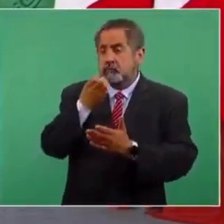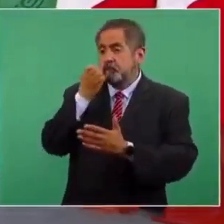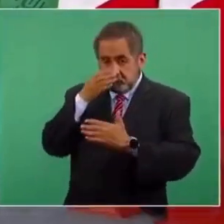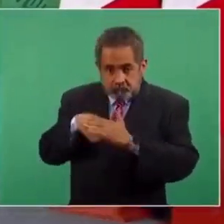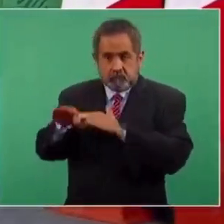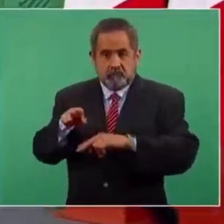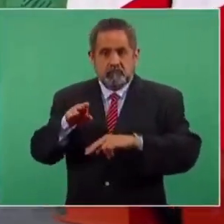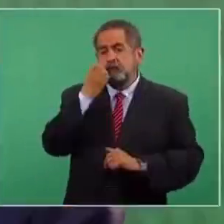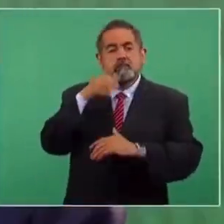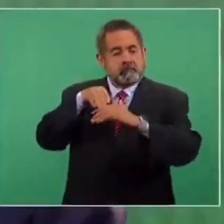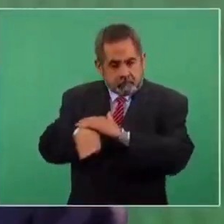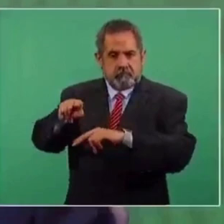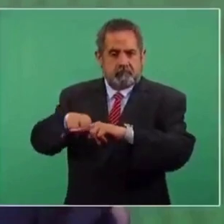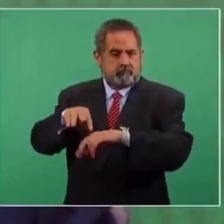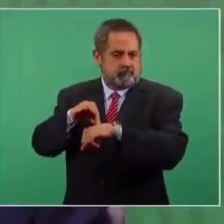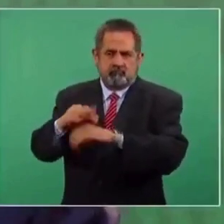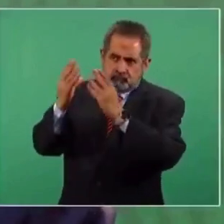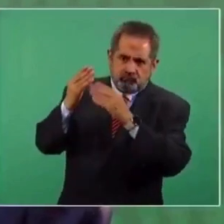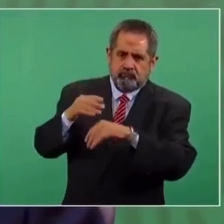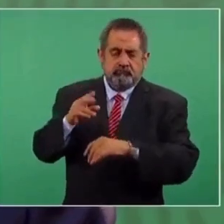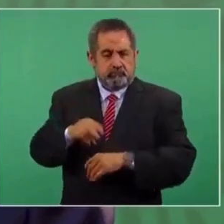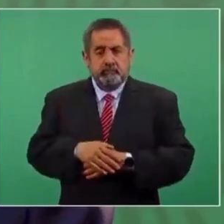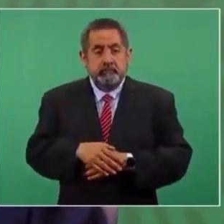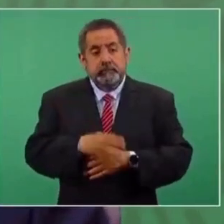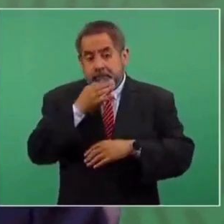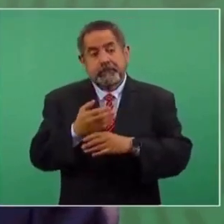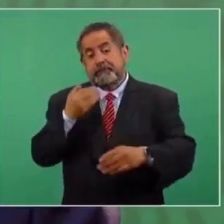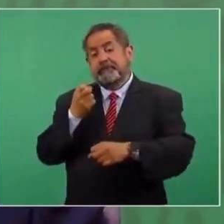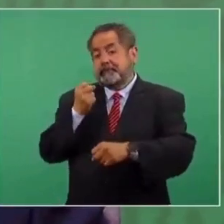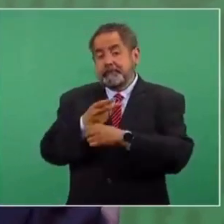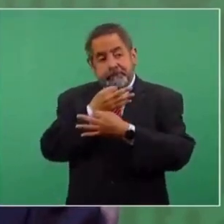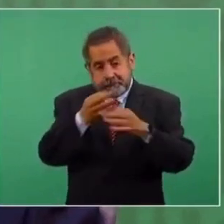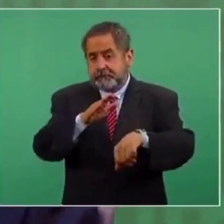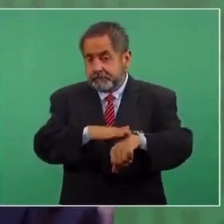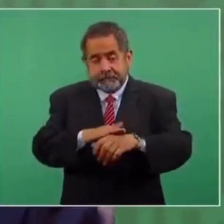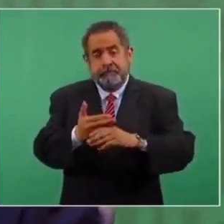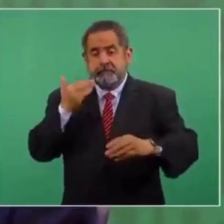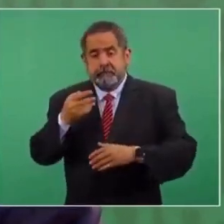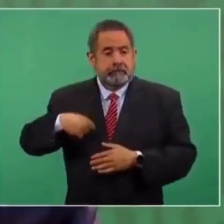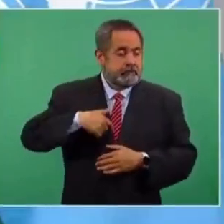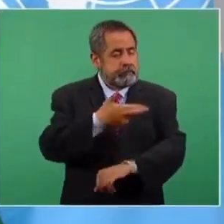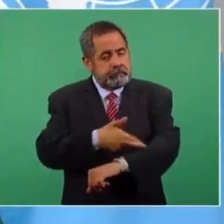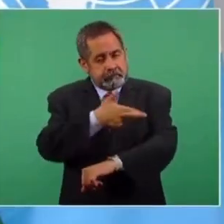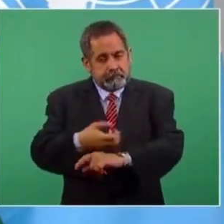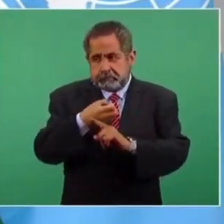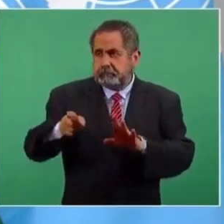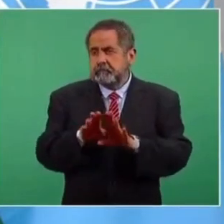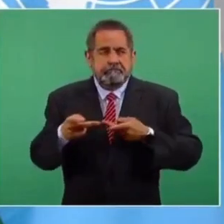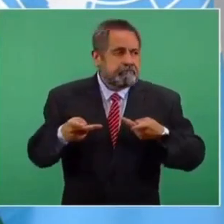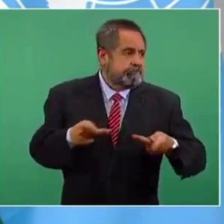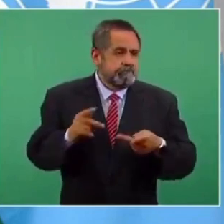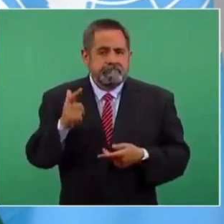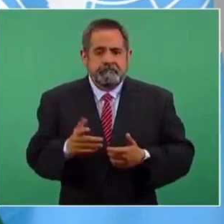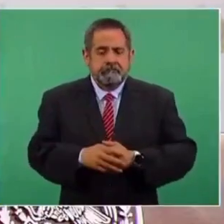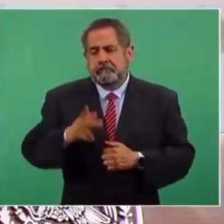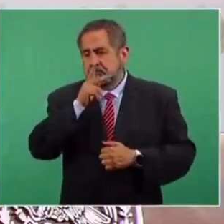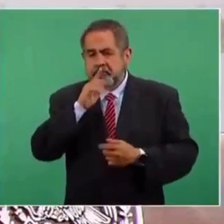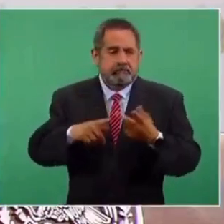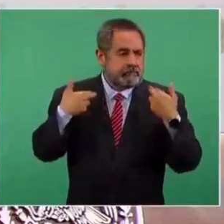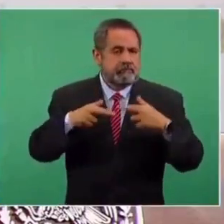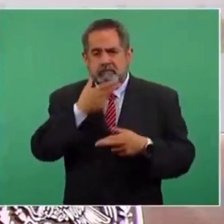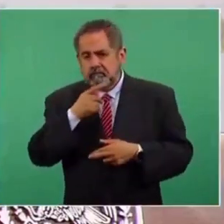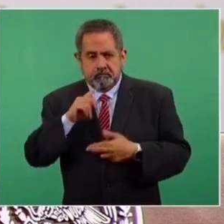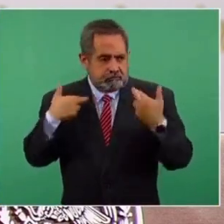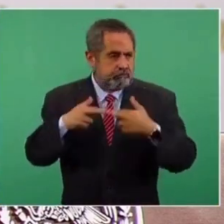clases para irnos ya preparando y lo anuncio con anticipación para que nos organicemos, padres de familia,